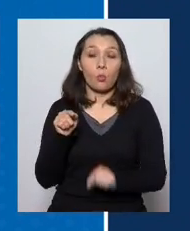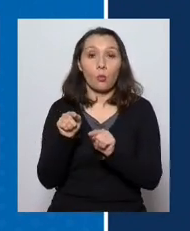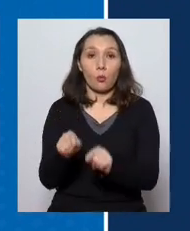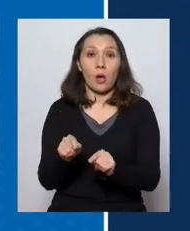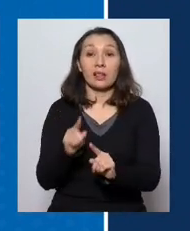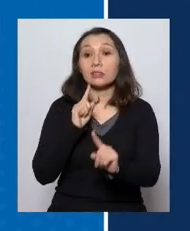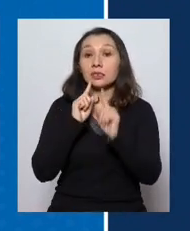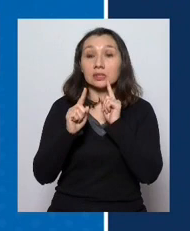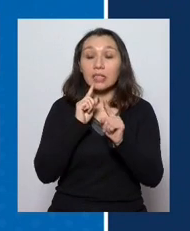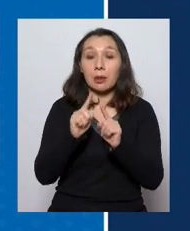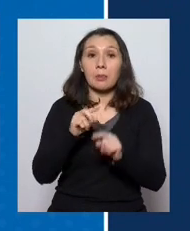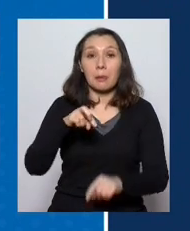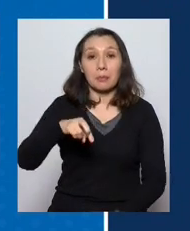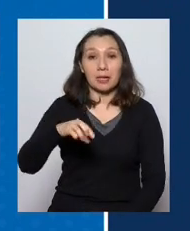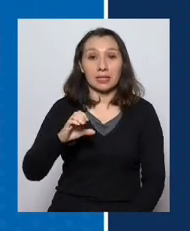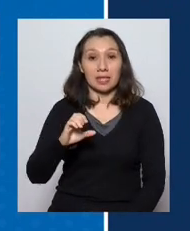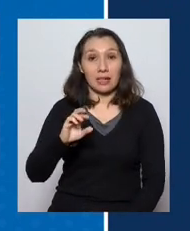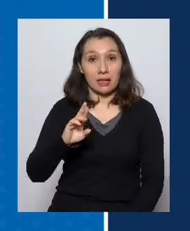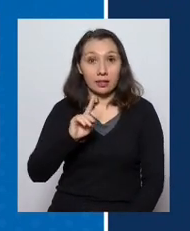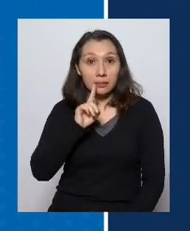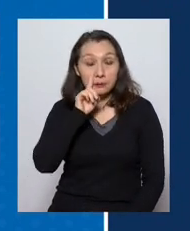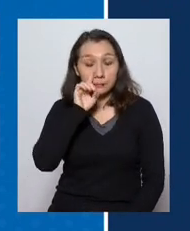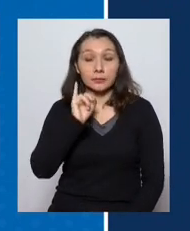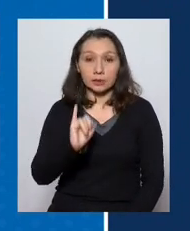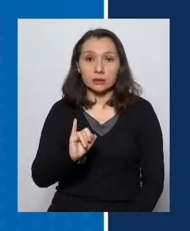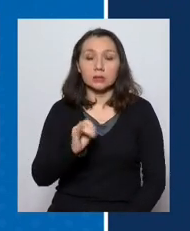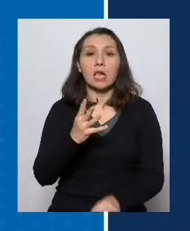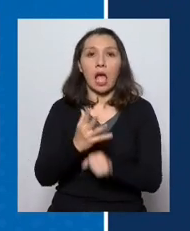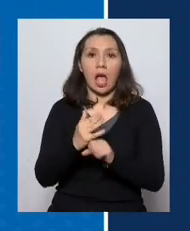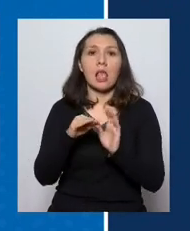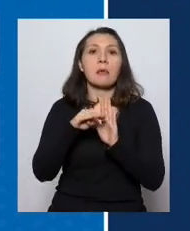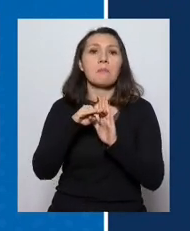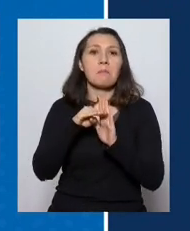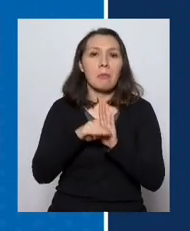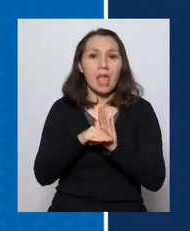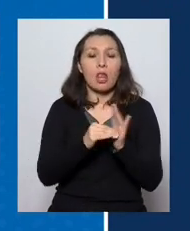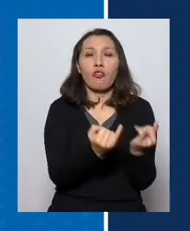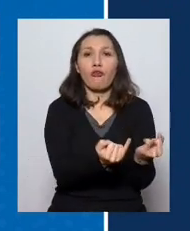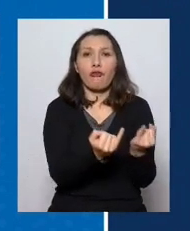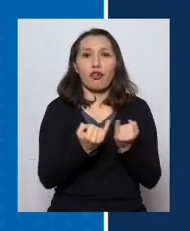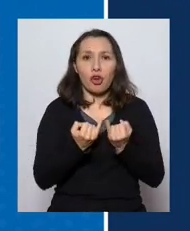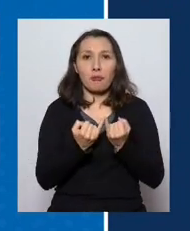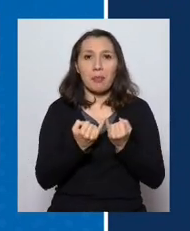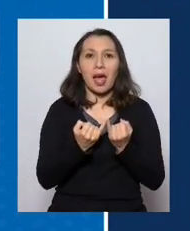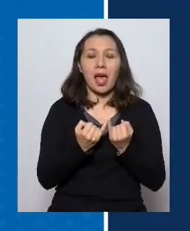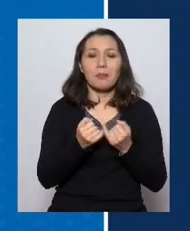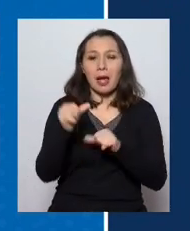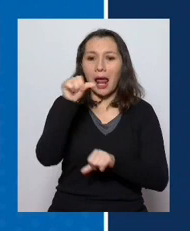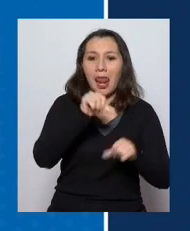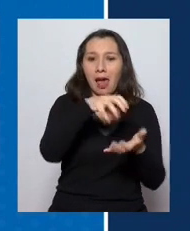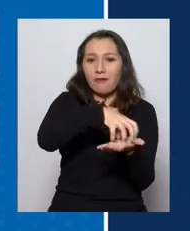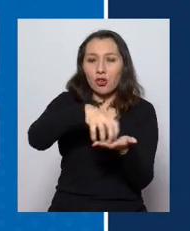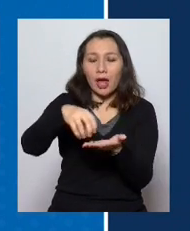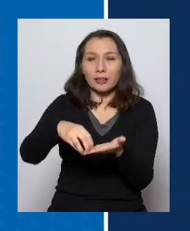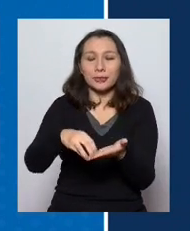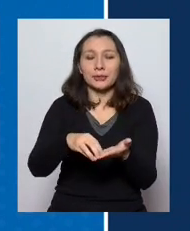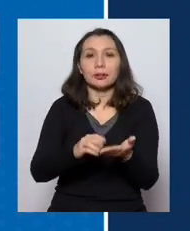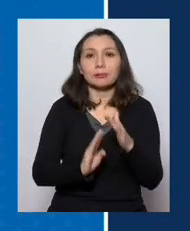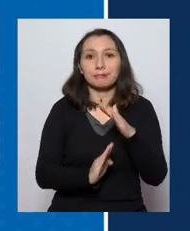exámenes de PCR efectivamente hay una menor entrega de laboratorios y es por eso que debemos